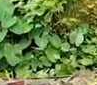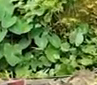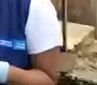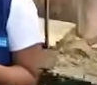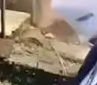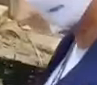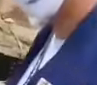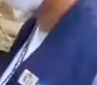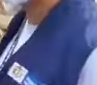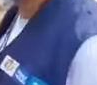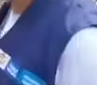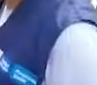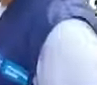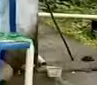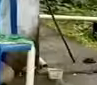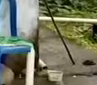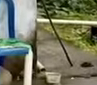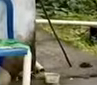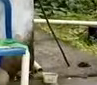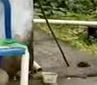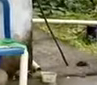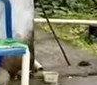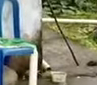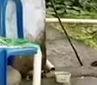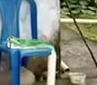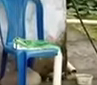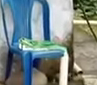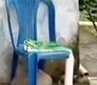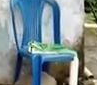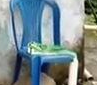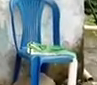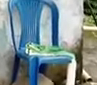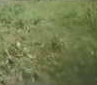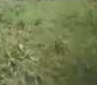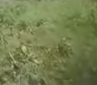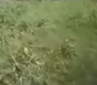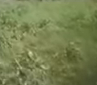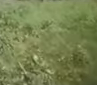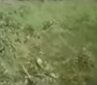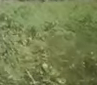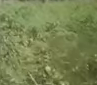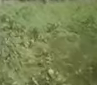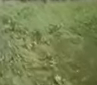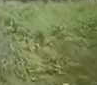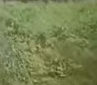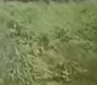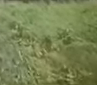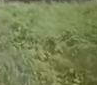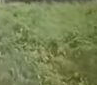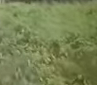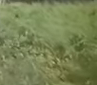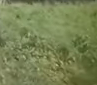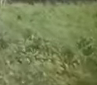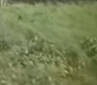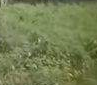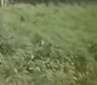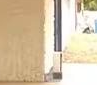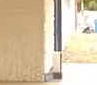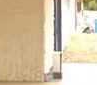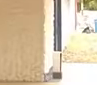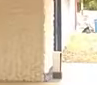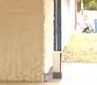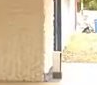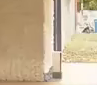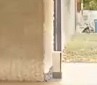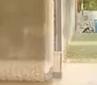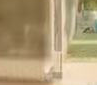y la inequidad. Diseñamos una ruta para la superación de la pobreza que mejora la focalización de la población más necesitada. Fortalecimos